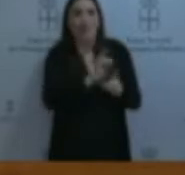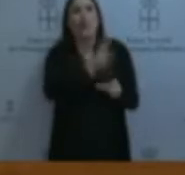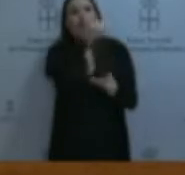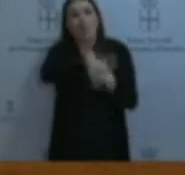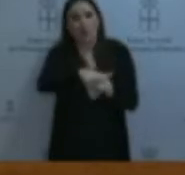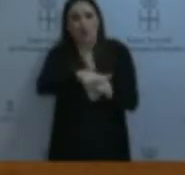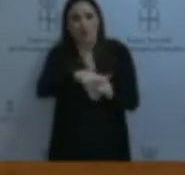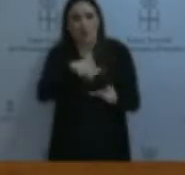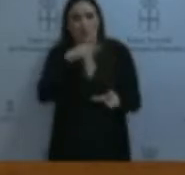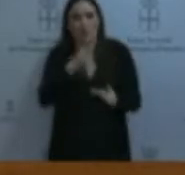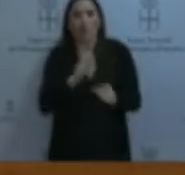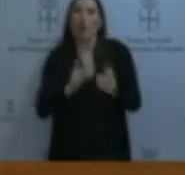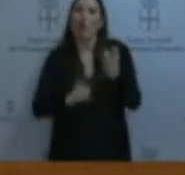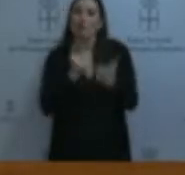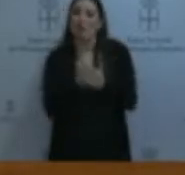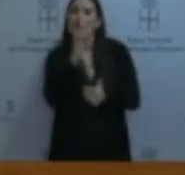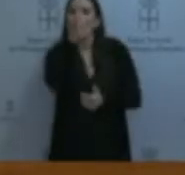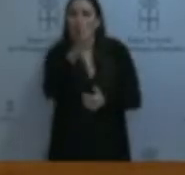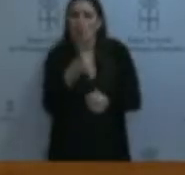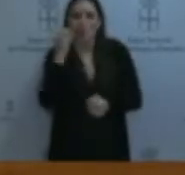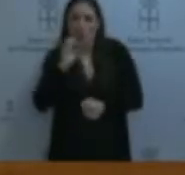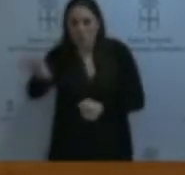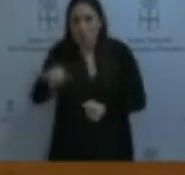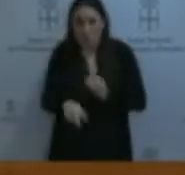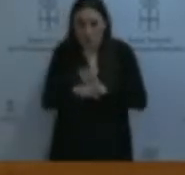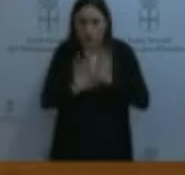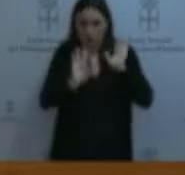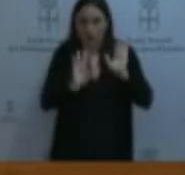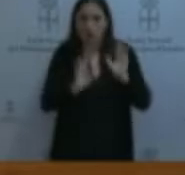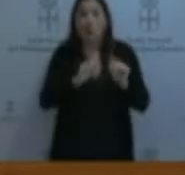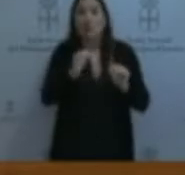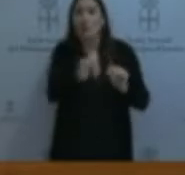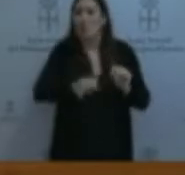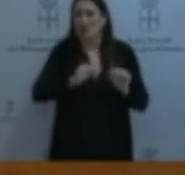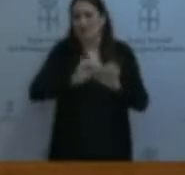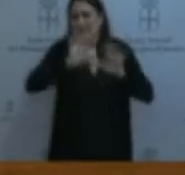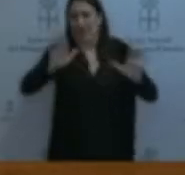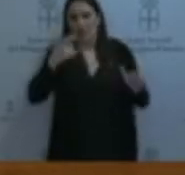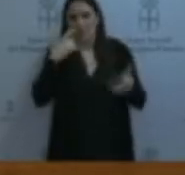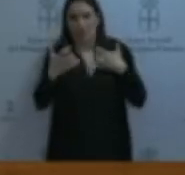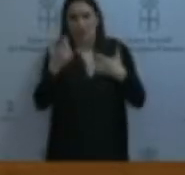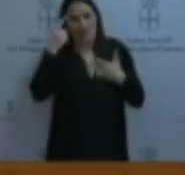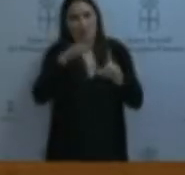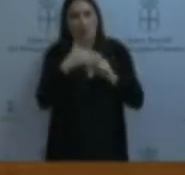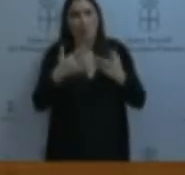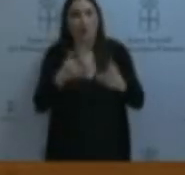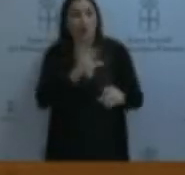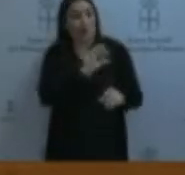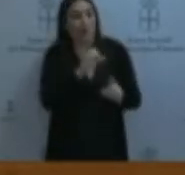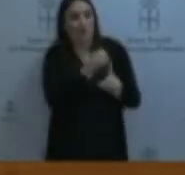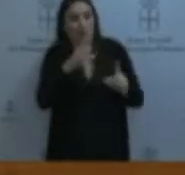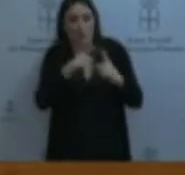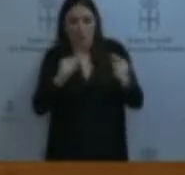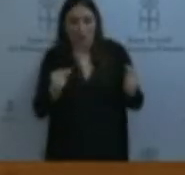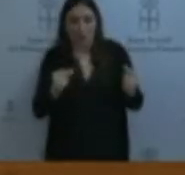nos presida otros cuatro años más. Eso lo tenemos en Podemos perfectamente claro y sabemos lo que hay, señorías de Foro Asturias, con